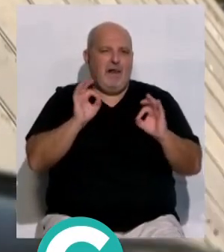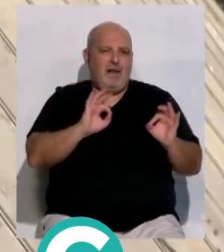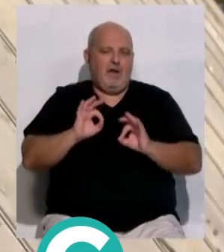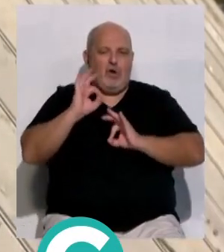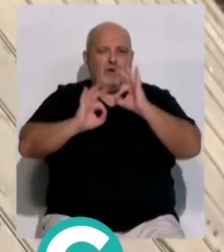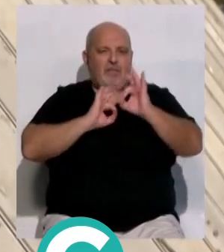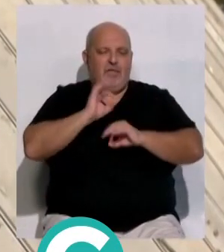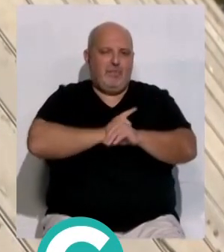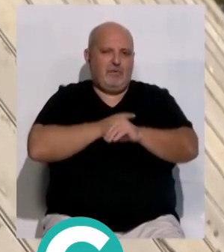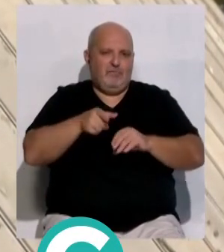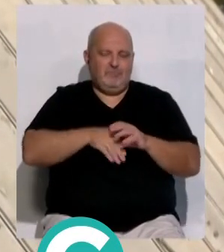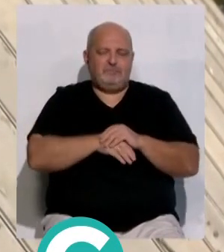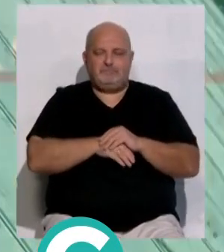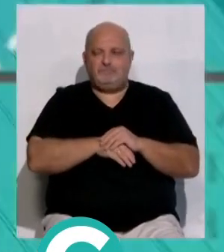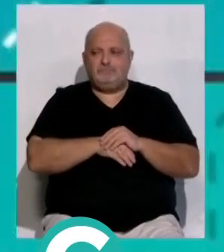de este evento deportivo.